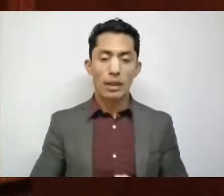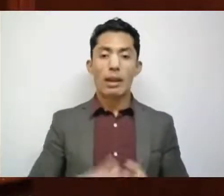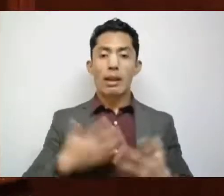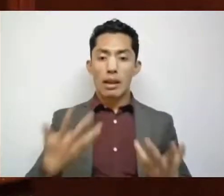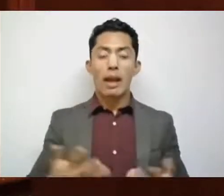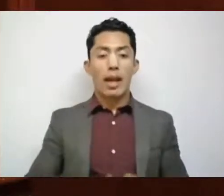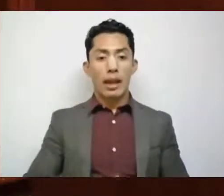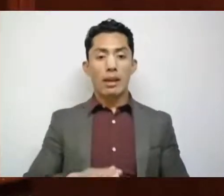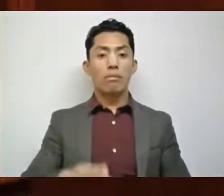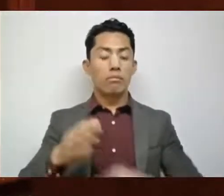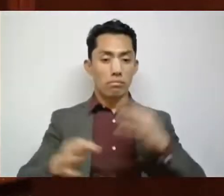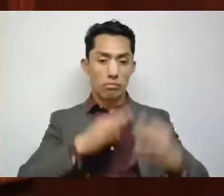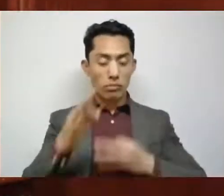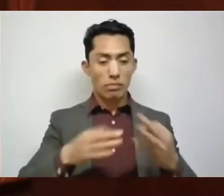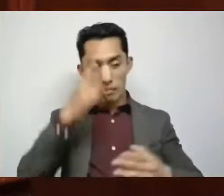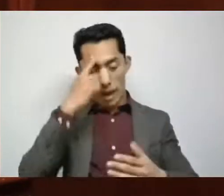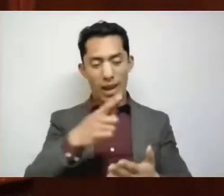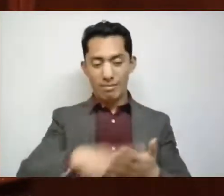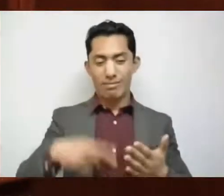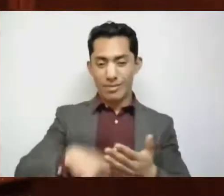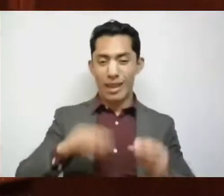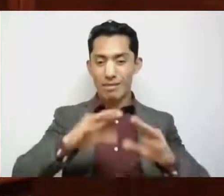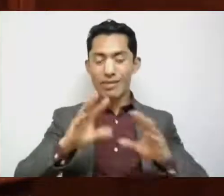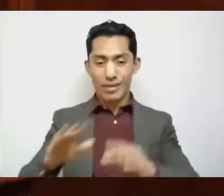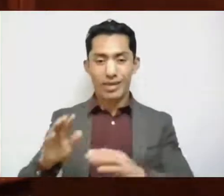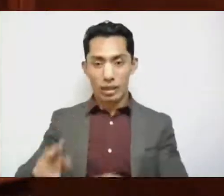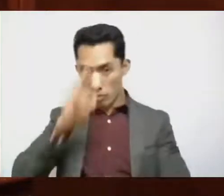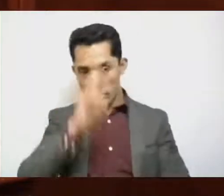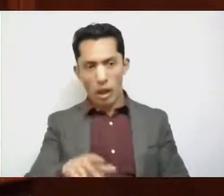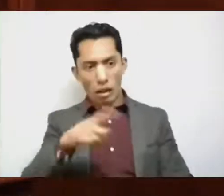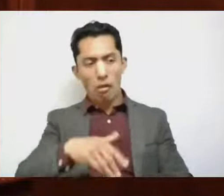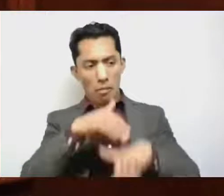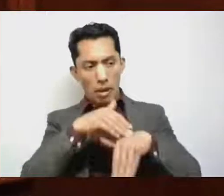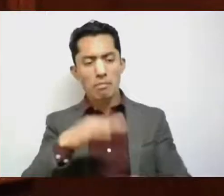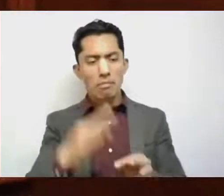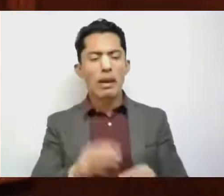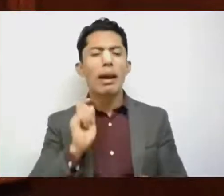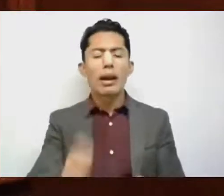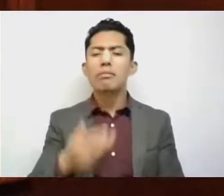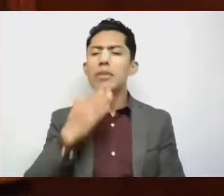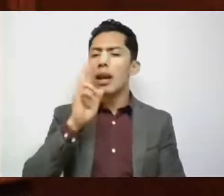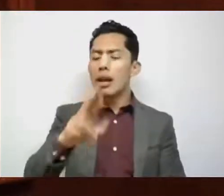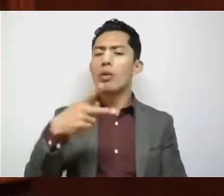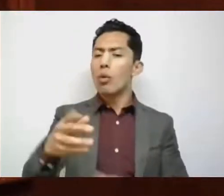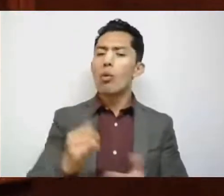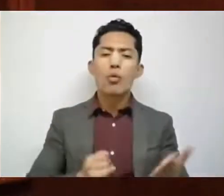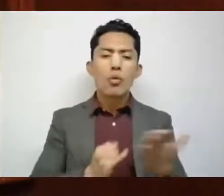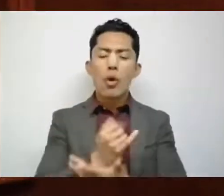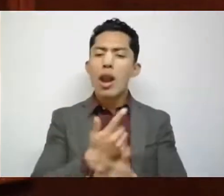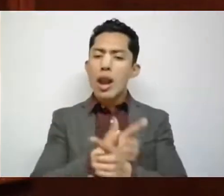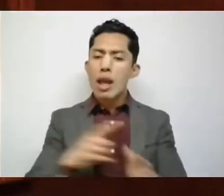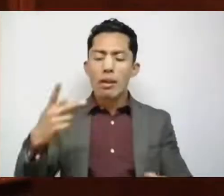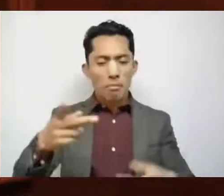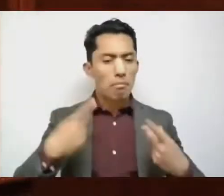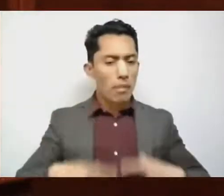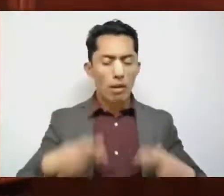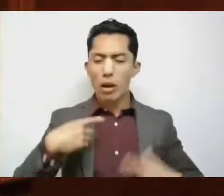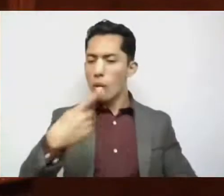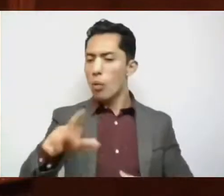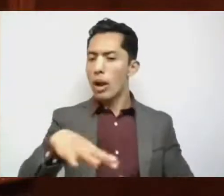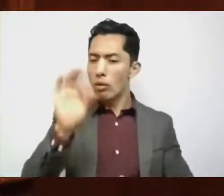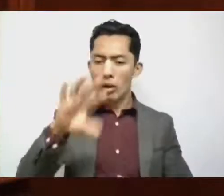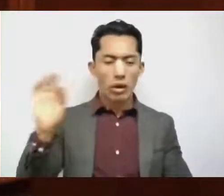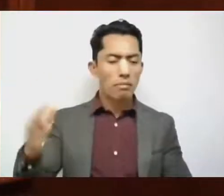la veda electoral es respetar la libre reflexión y la libre elección popular, en contrario,